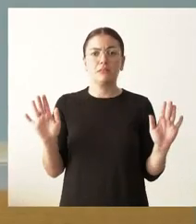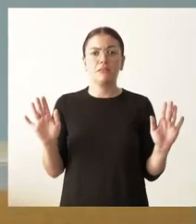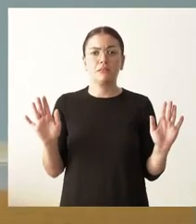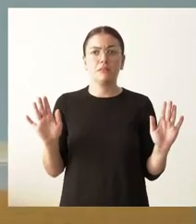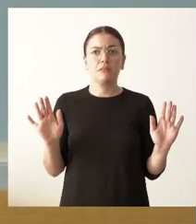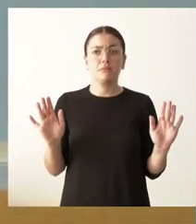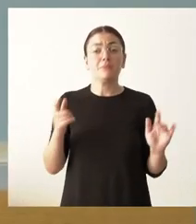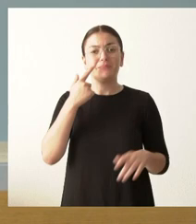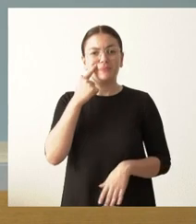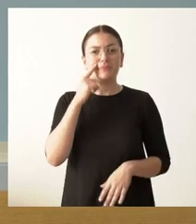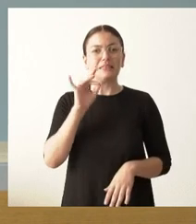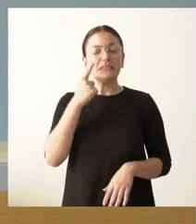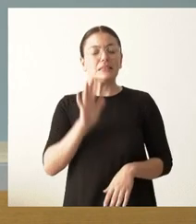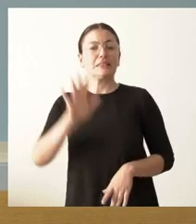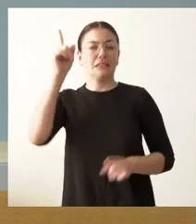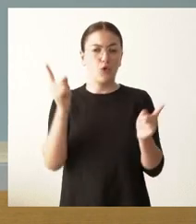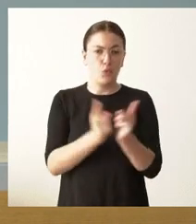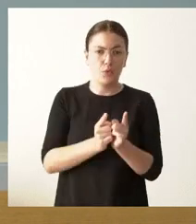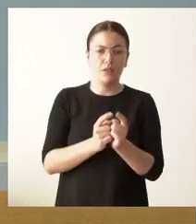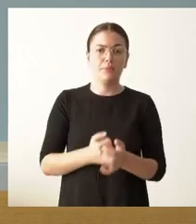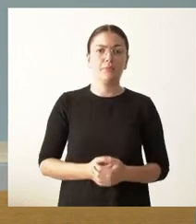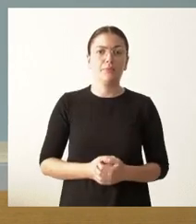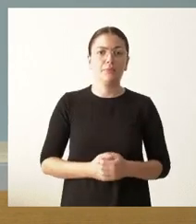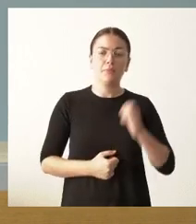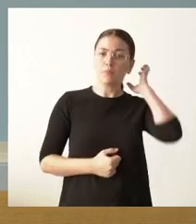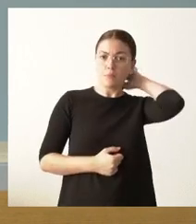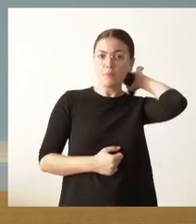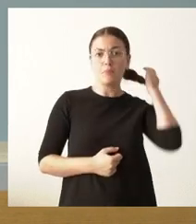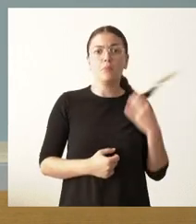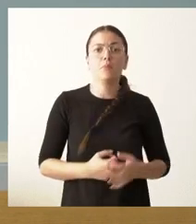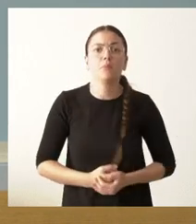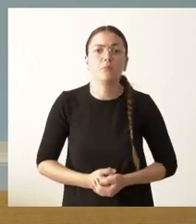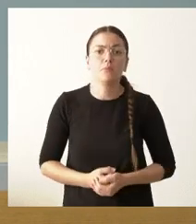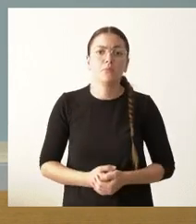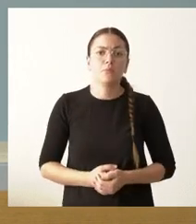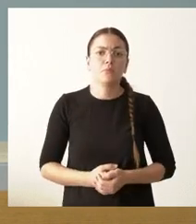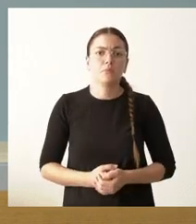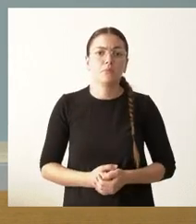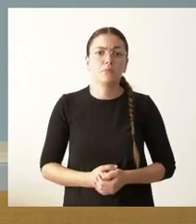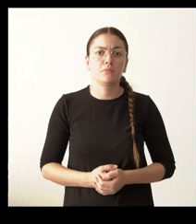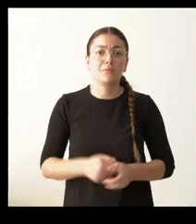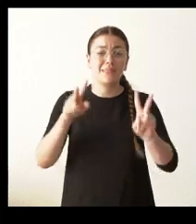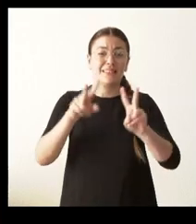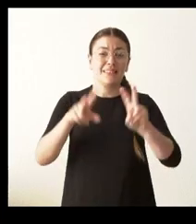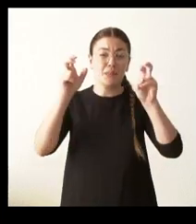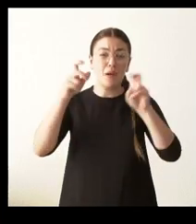señora presidenta.